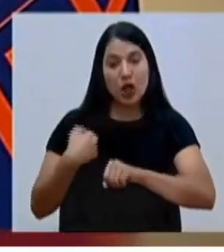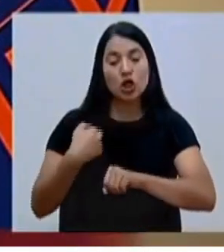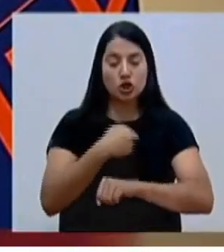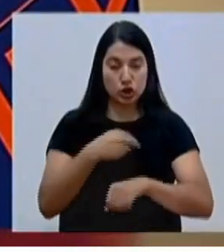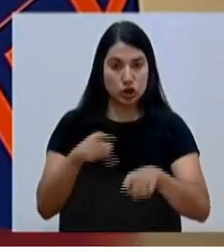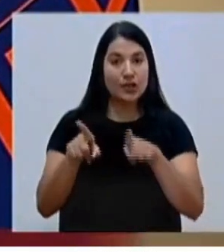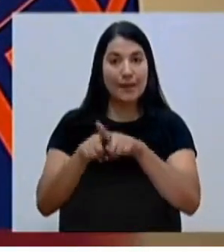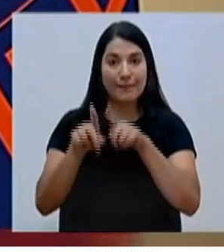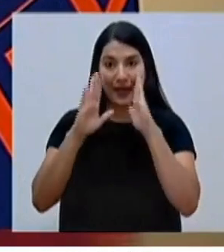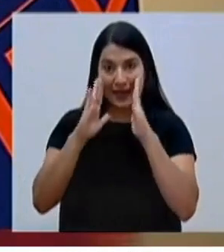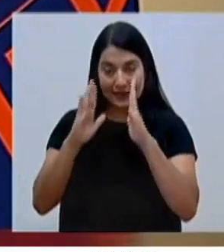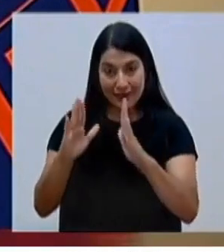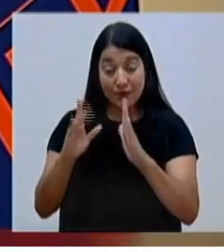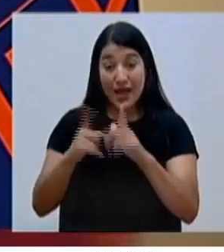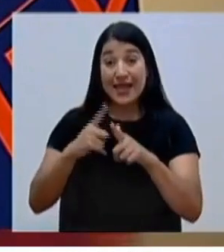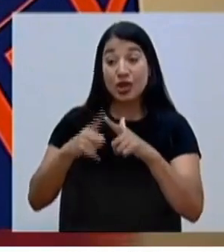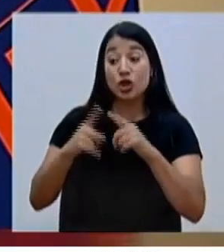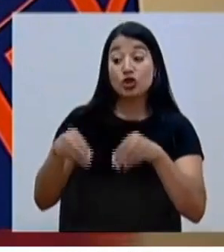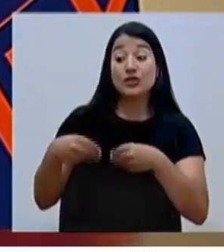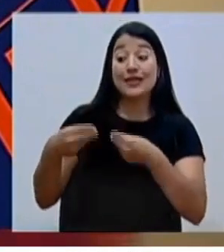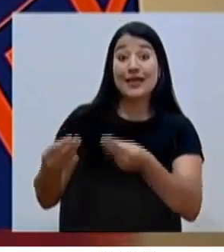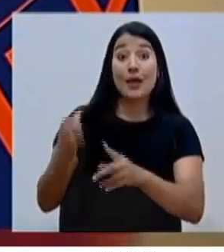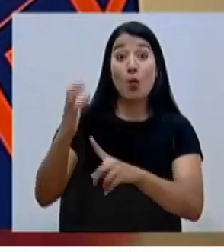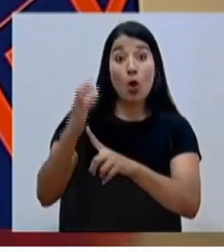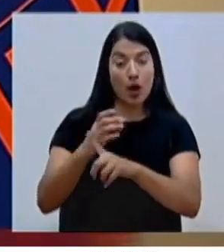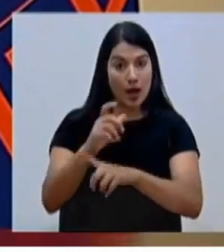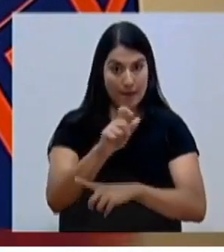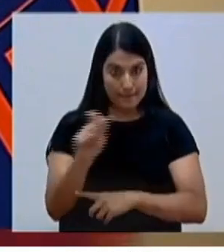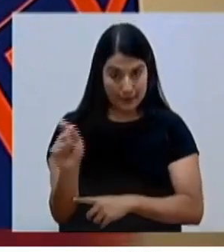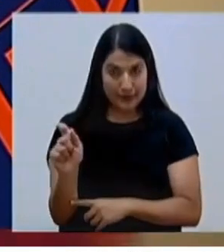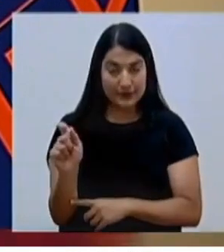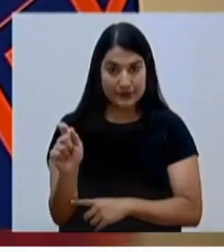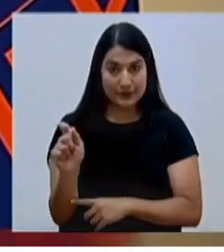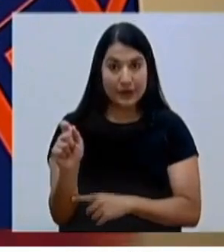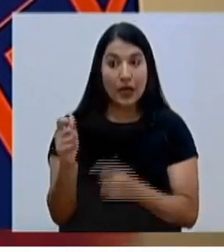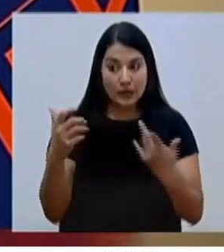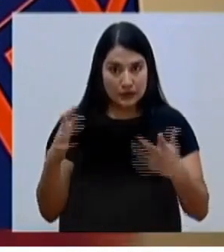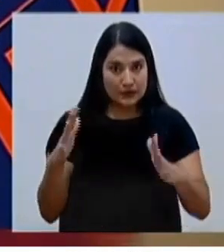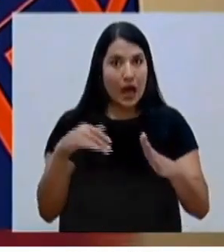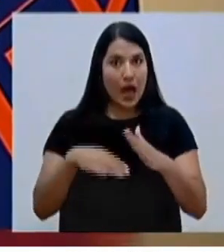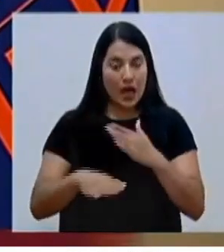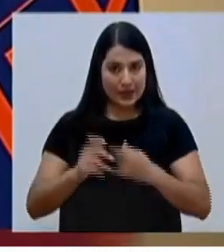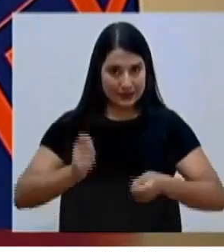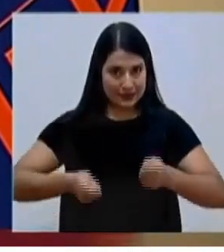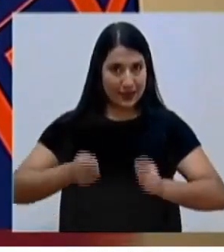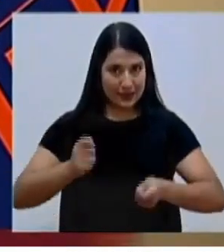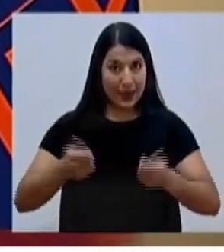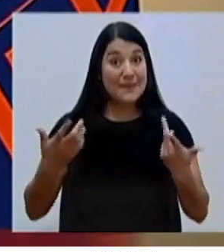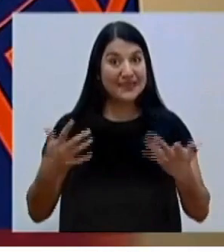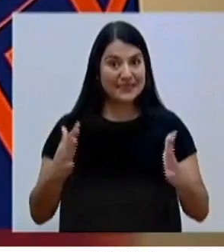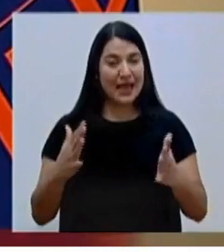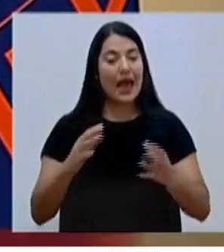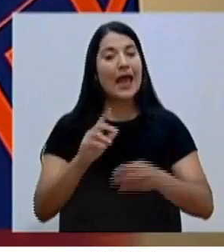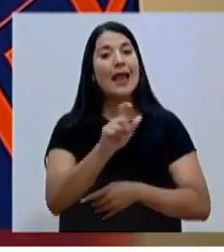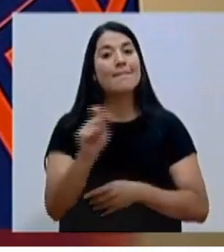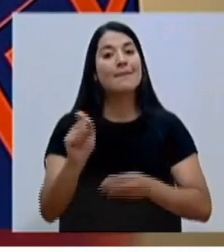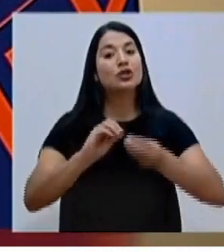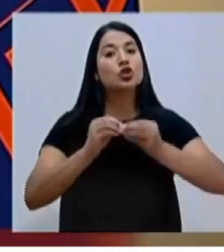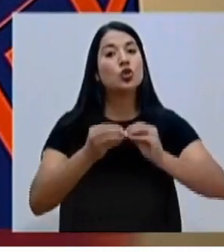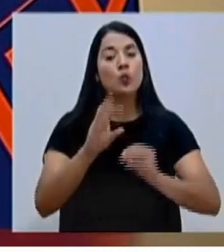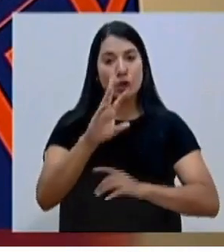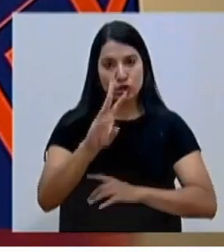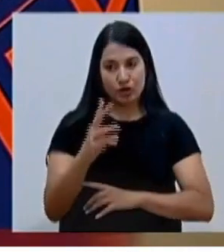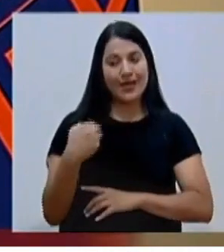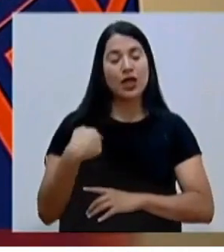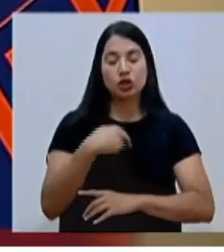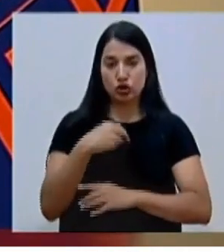Y a ellos se les entrega mensualmente y ya en el mes de septiembre fue el sexto mes consecutivo En que le